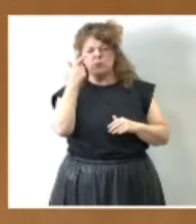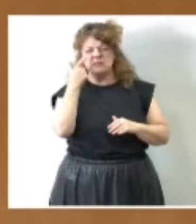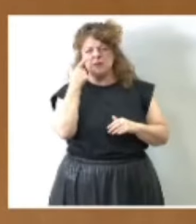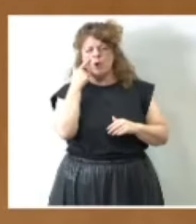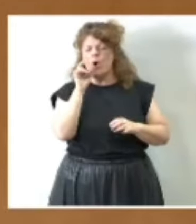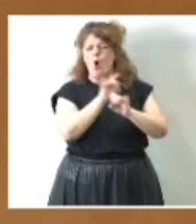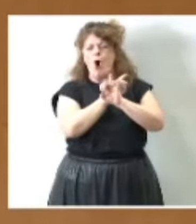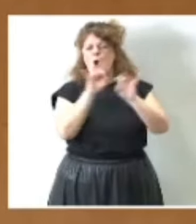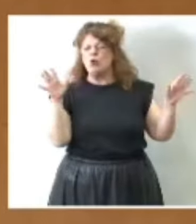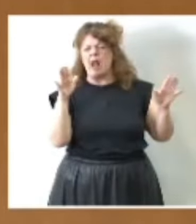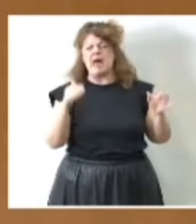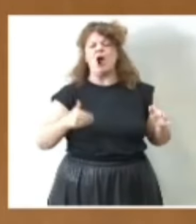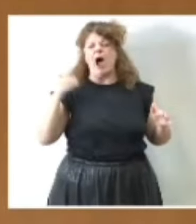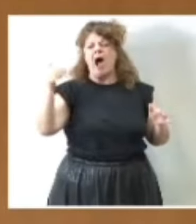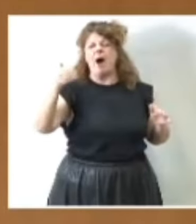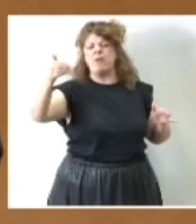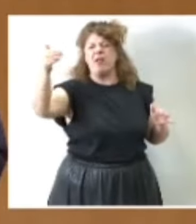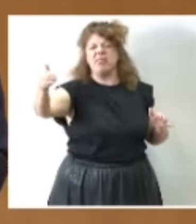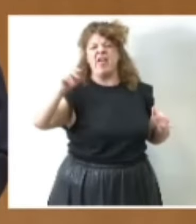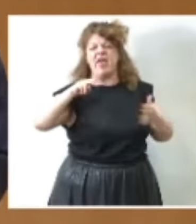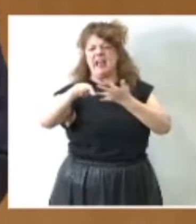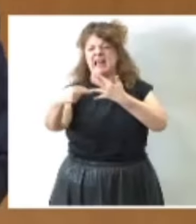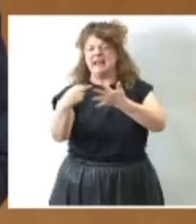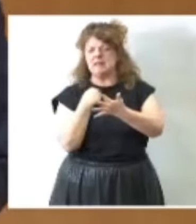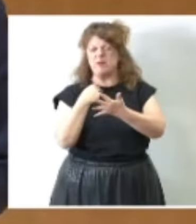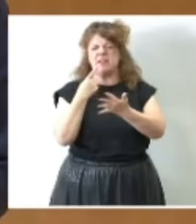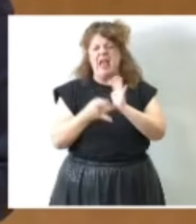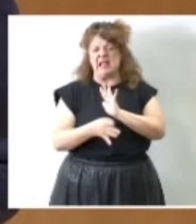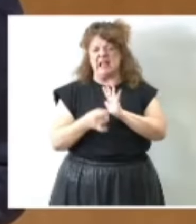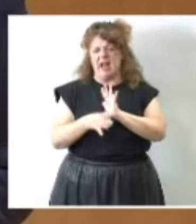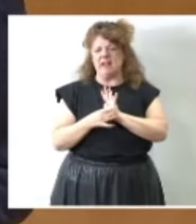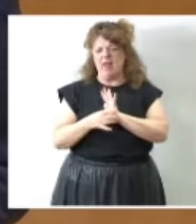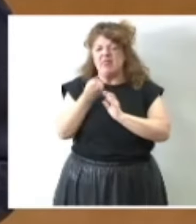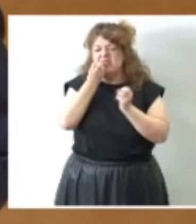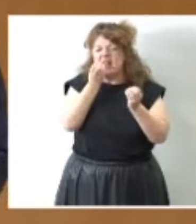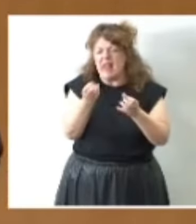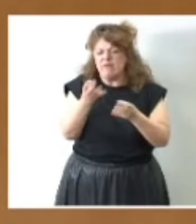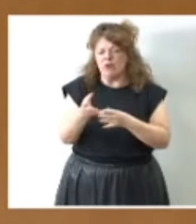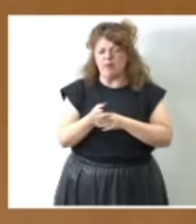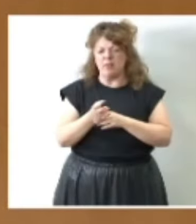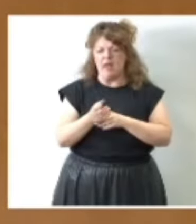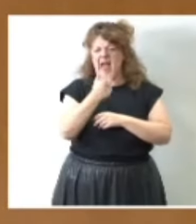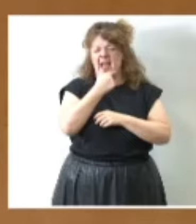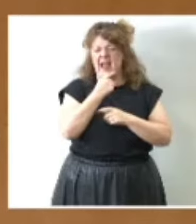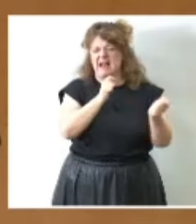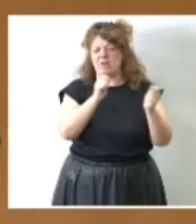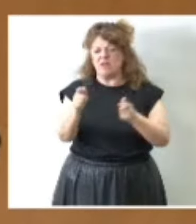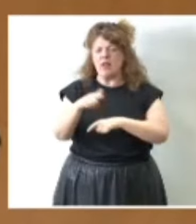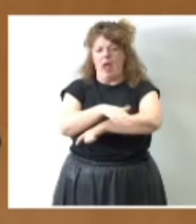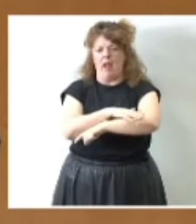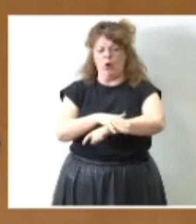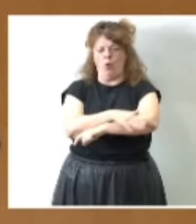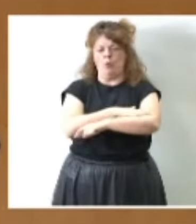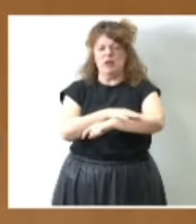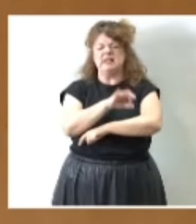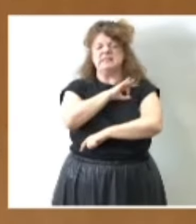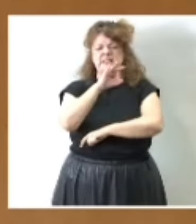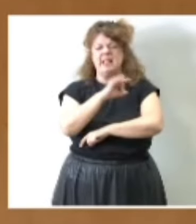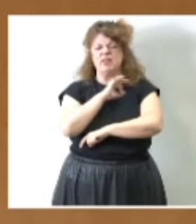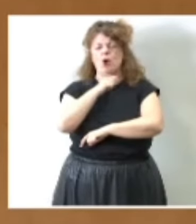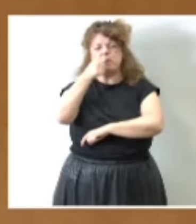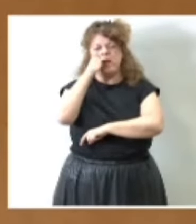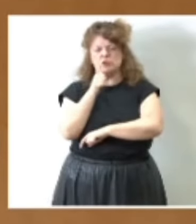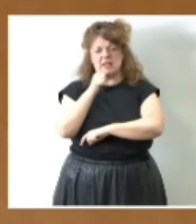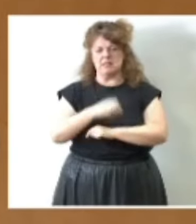un claro avance en la transparencia y calidad de la información que facilitará el Gobierno del señor Pedro